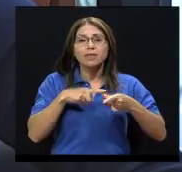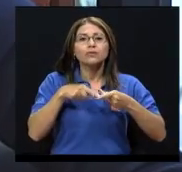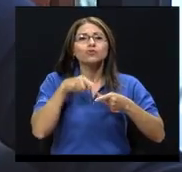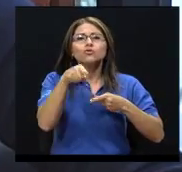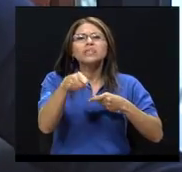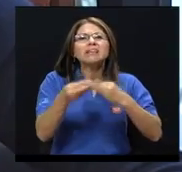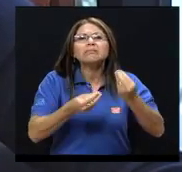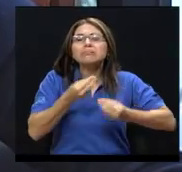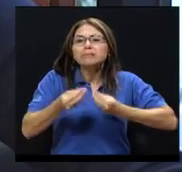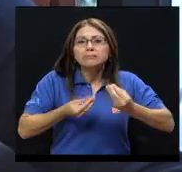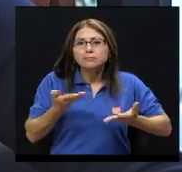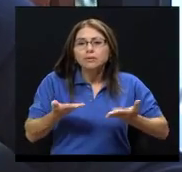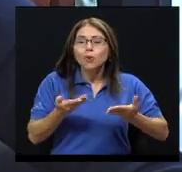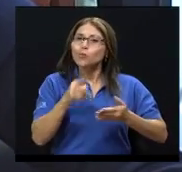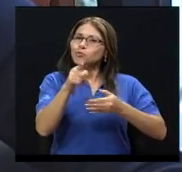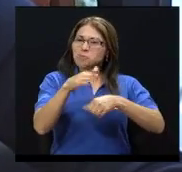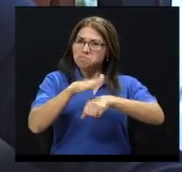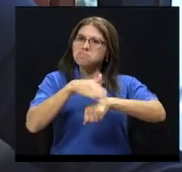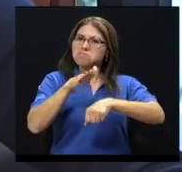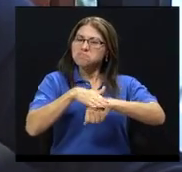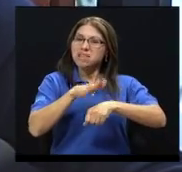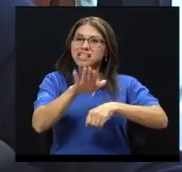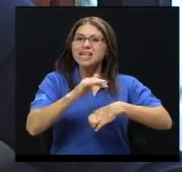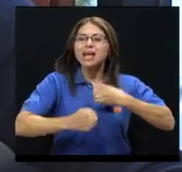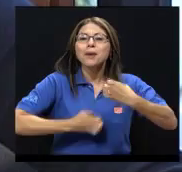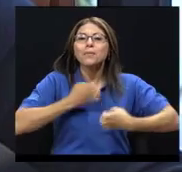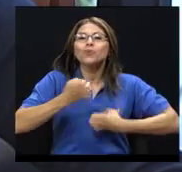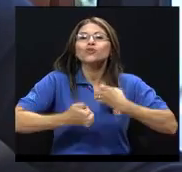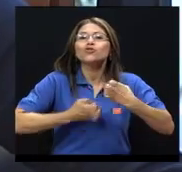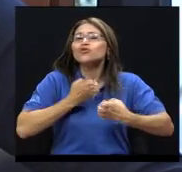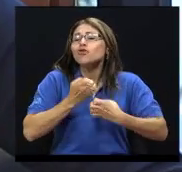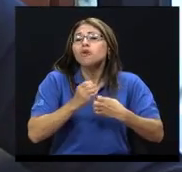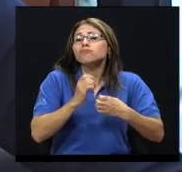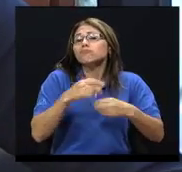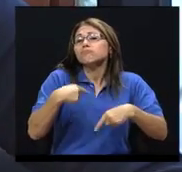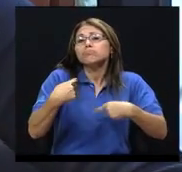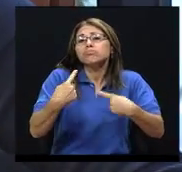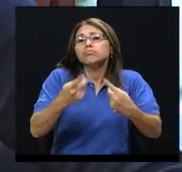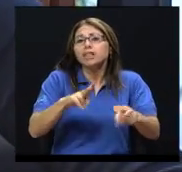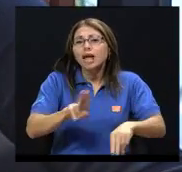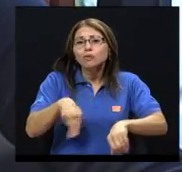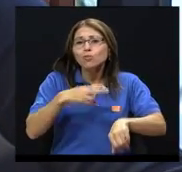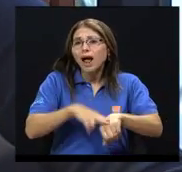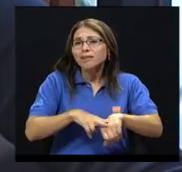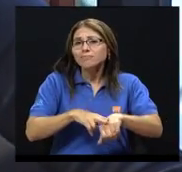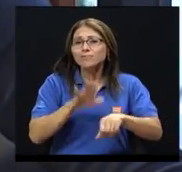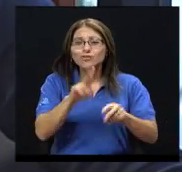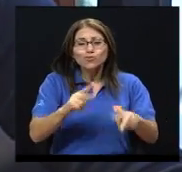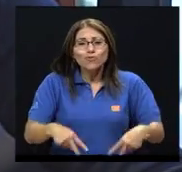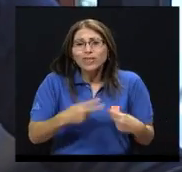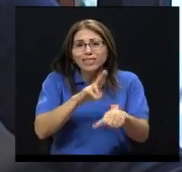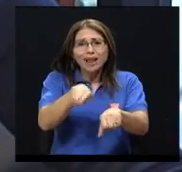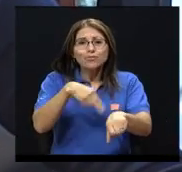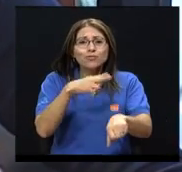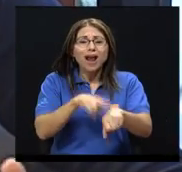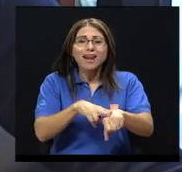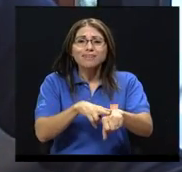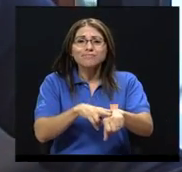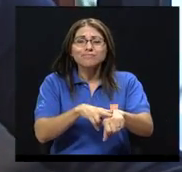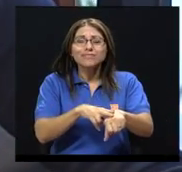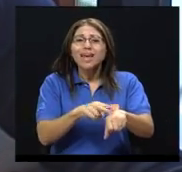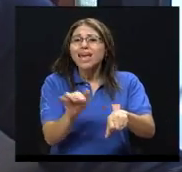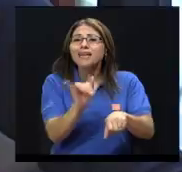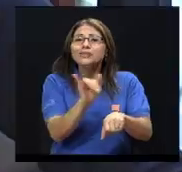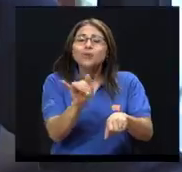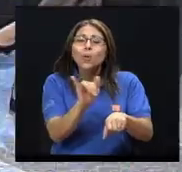usted está permitiendo? Usted está permitiendo que esa emoción tenga su vida natural. Y la vida natural, como es como una ola, es como una